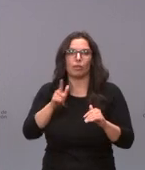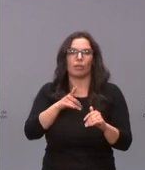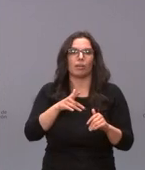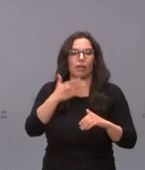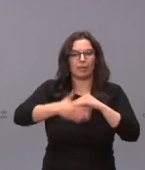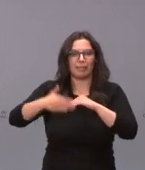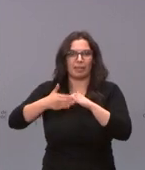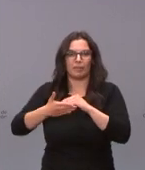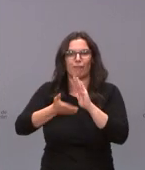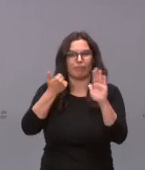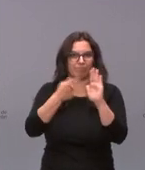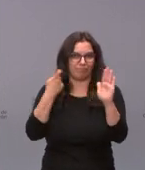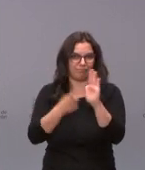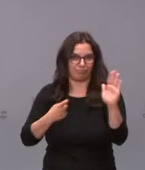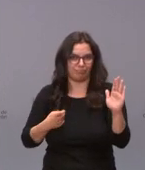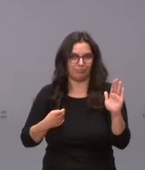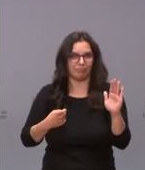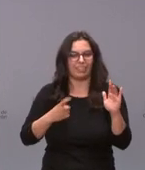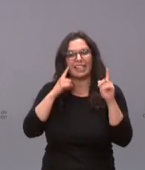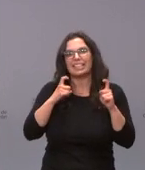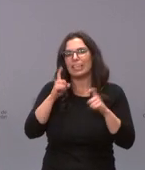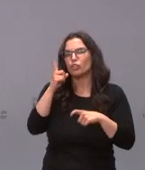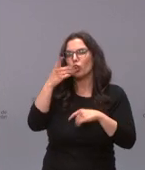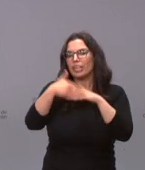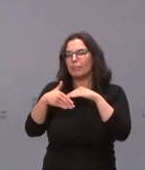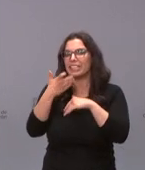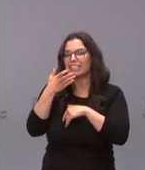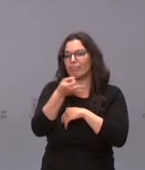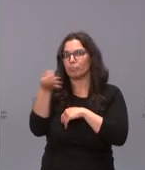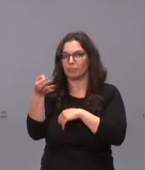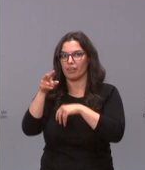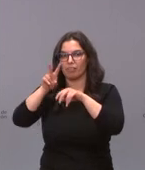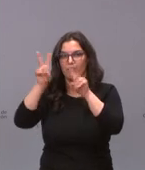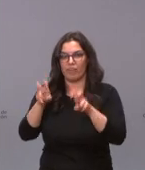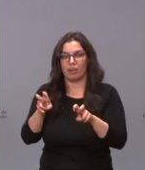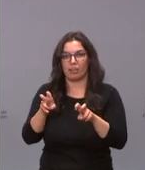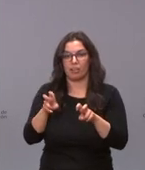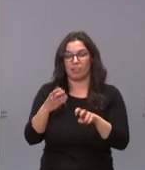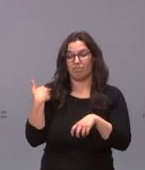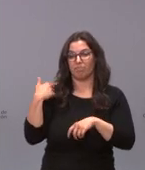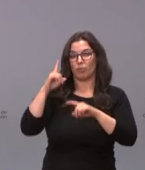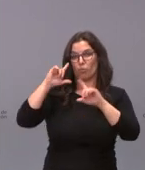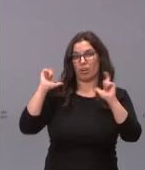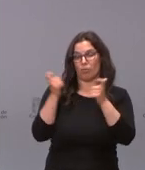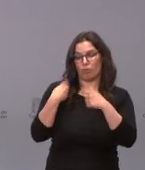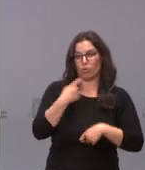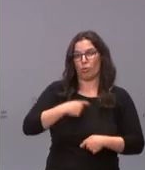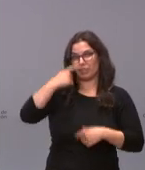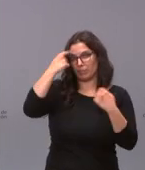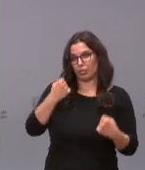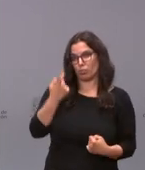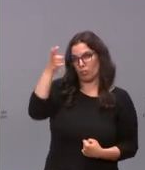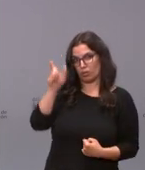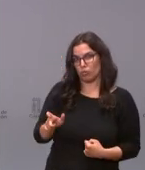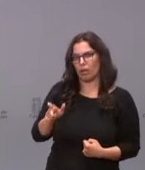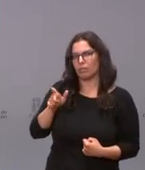restricciones concentrando estas restricciones donde pensamos que es más efectivo lo dijo Rafa Bengua en una de las reuniones que tuvimos en los comités de expertos esos comités de